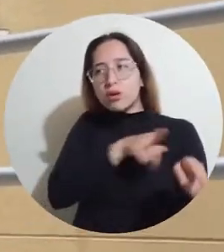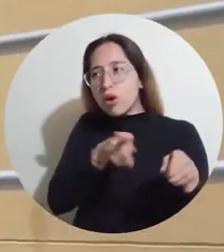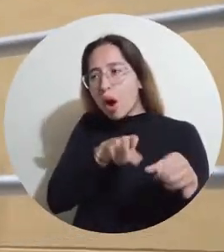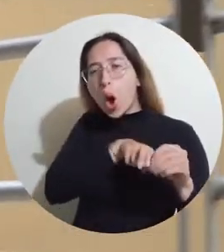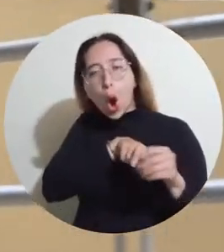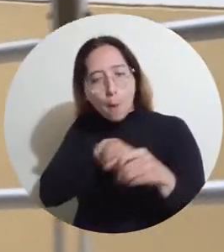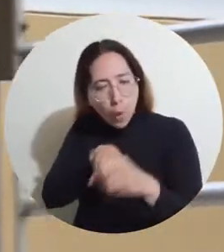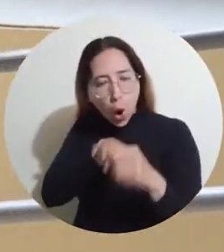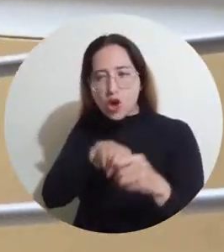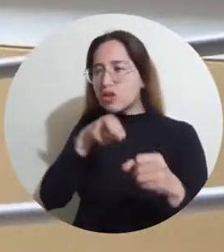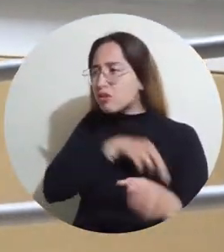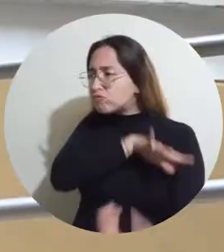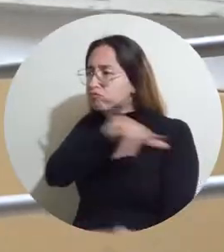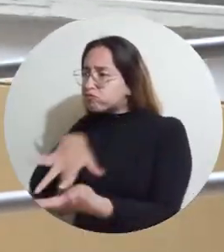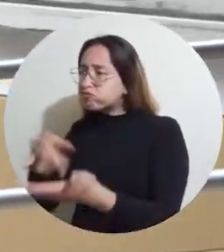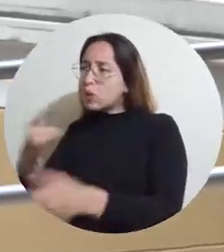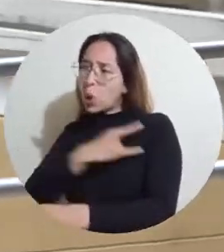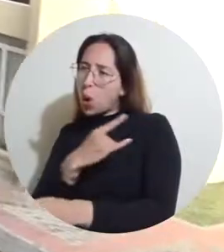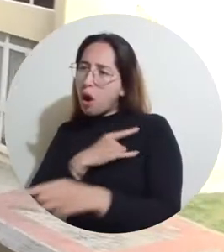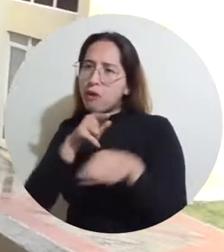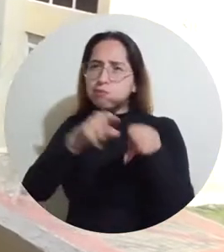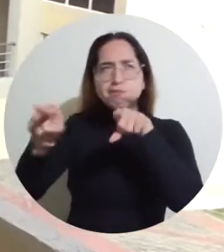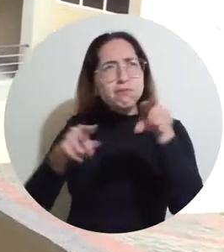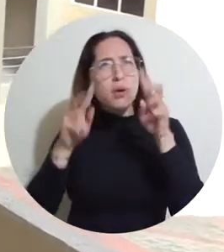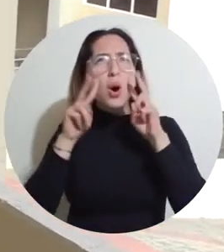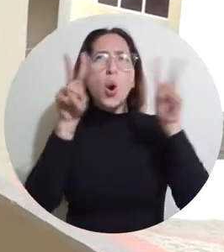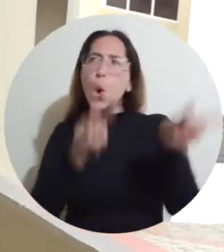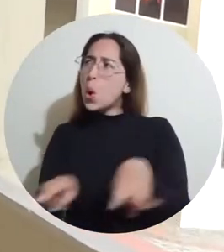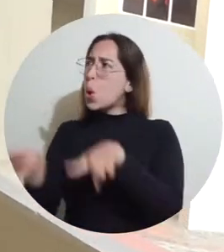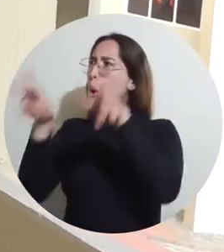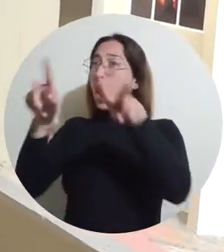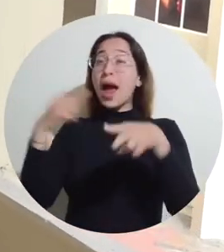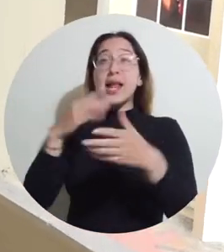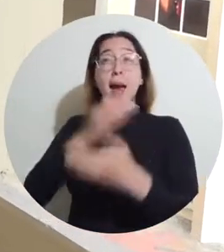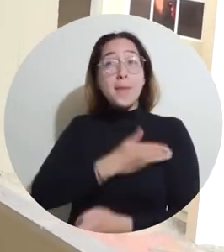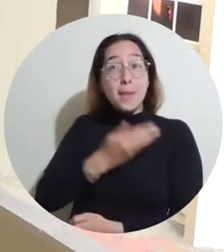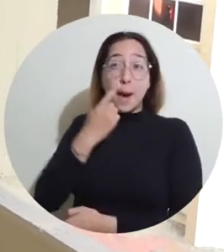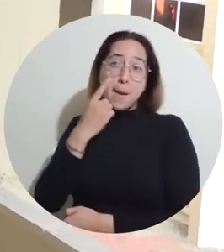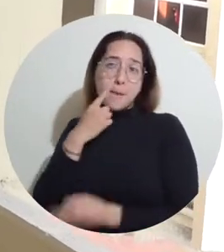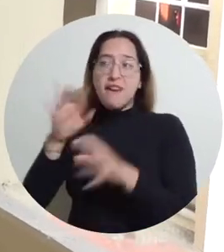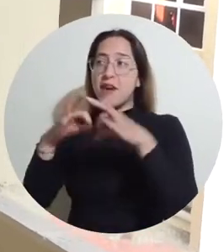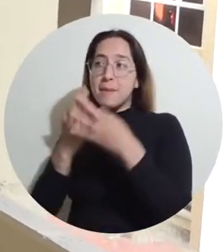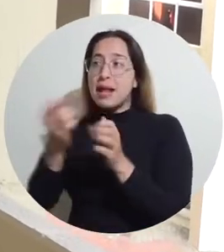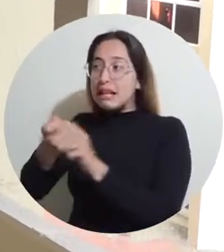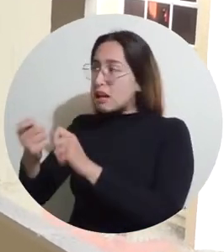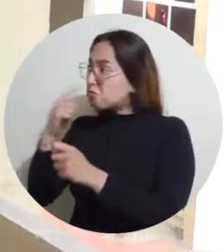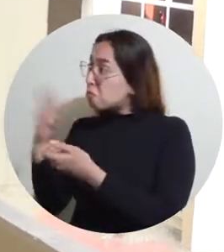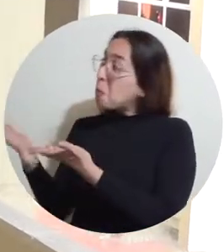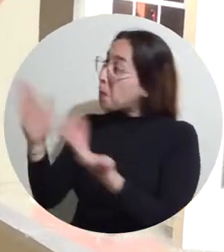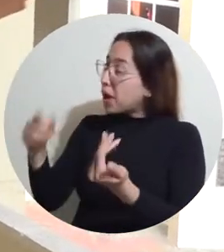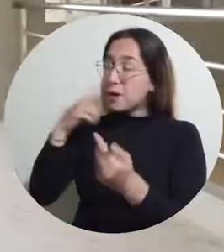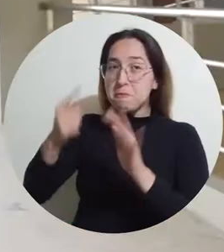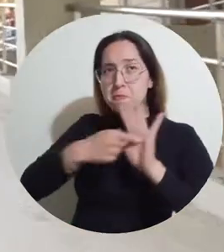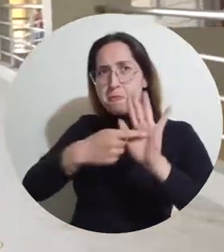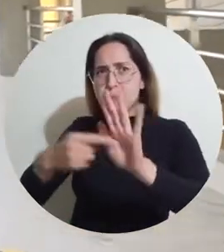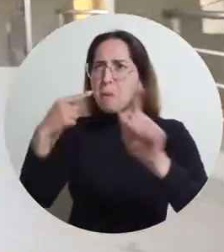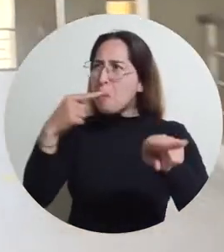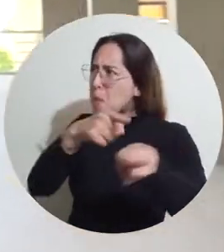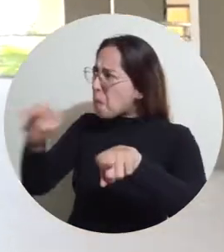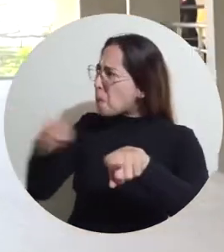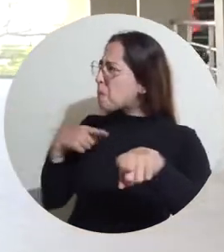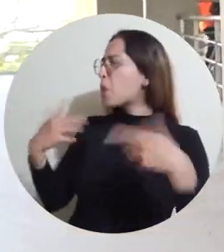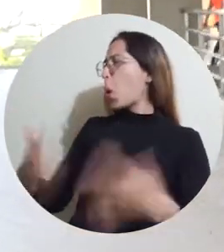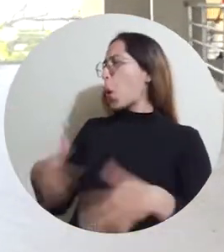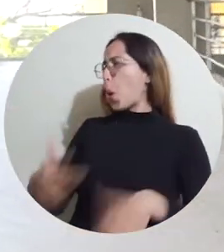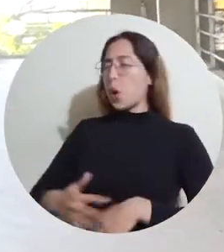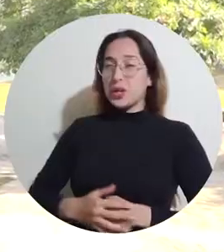recorrieron las instalaciones y mostraron a sus familiares y amigos la alma mater donde se convertirán en profesionales. Estoy feliz